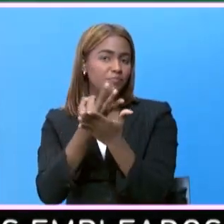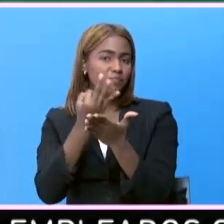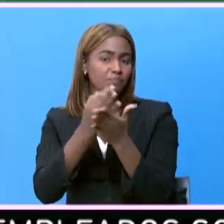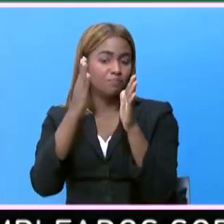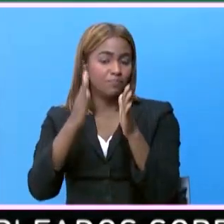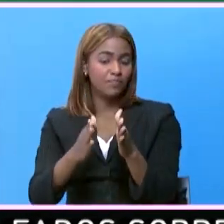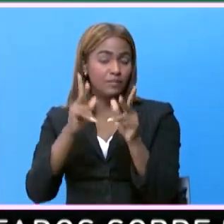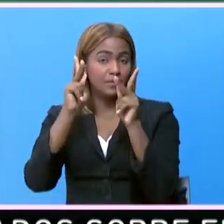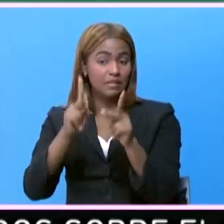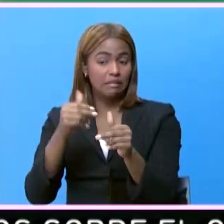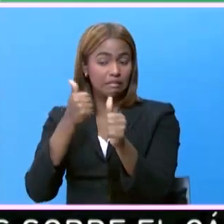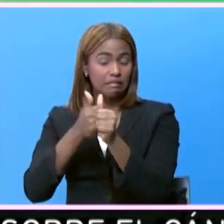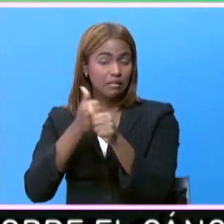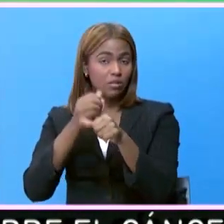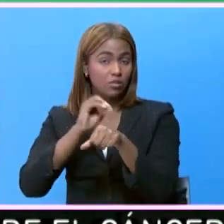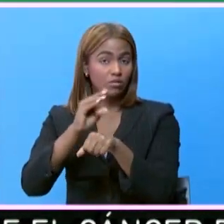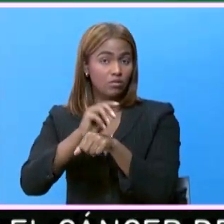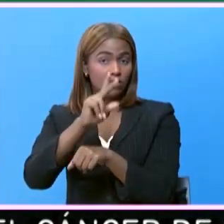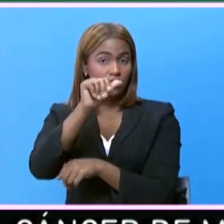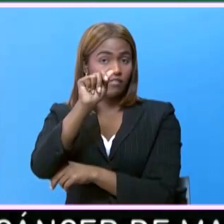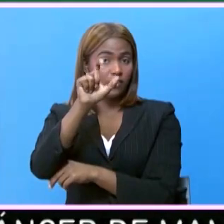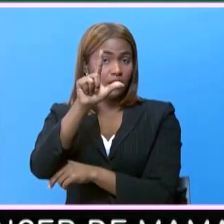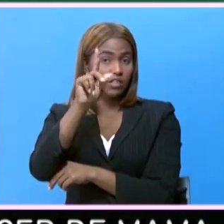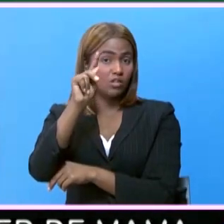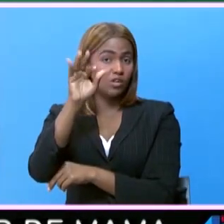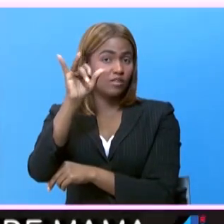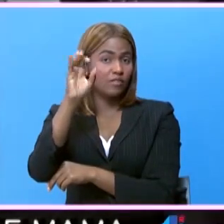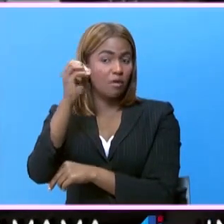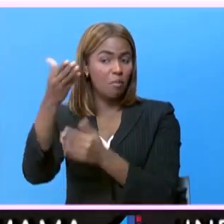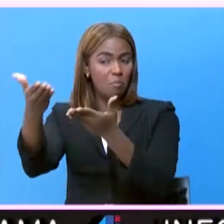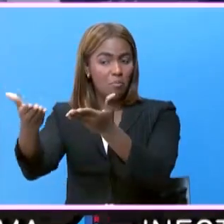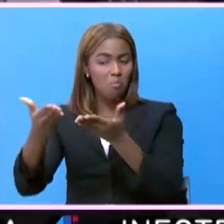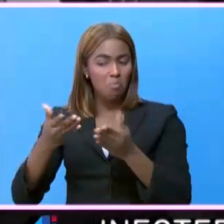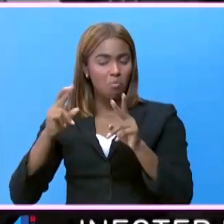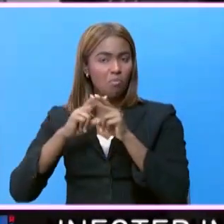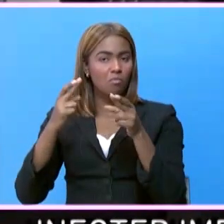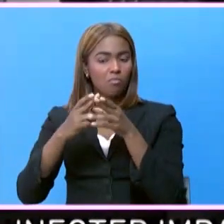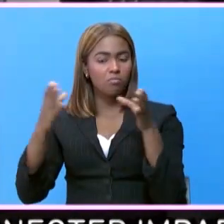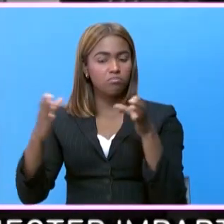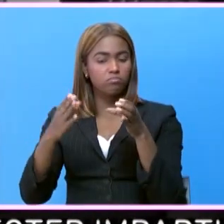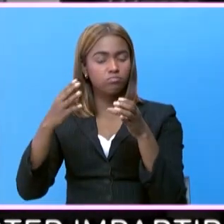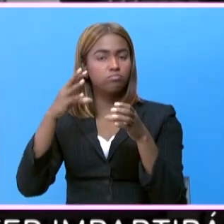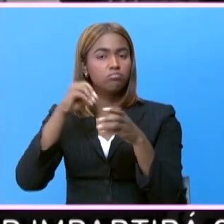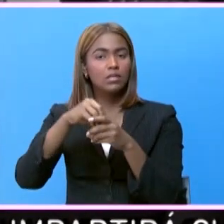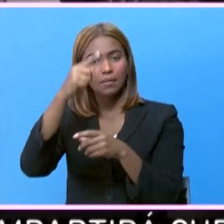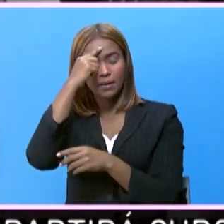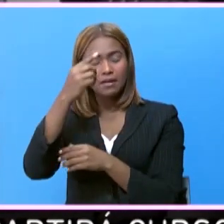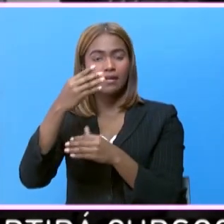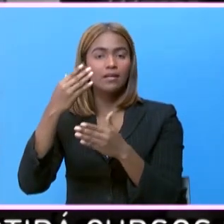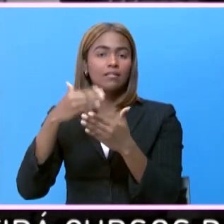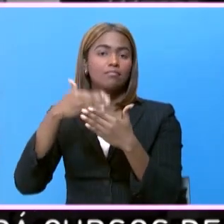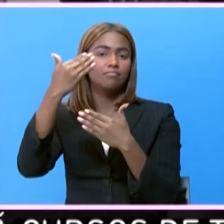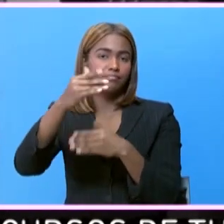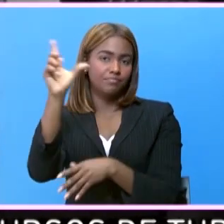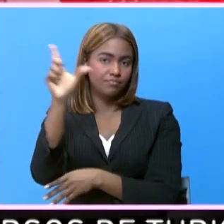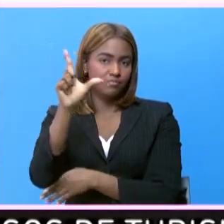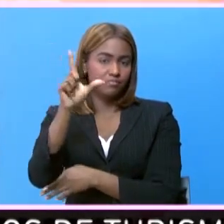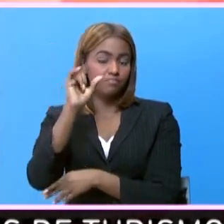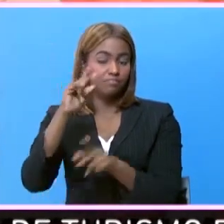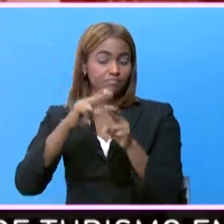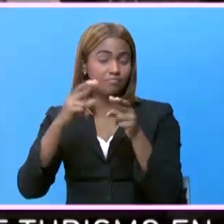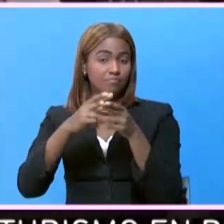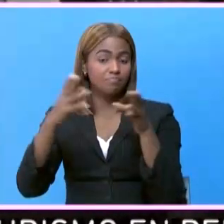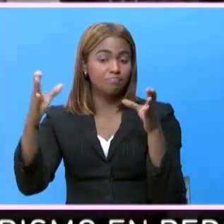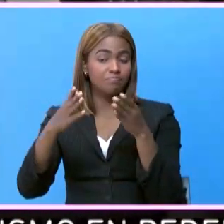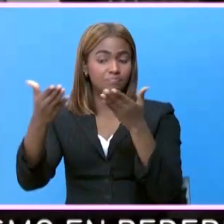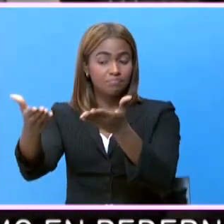el titular de dicho consejo, Rafael Toribio, invitó a una reunión a la Comisión Ejecutiva para el próximo lunes. El encuentro